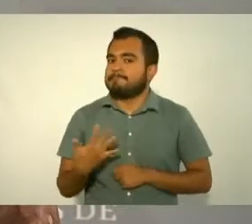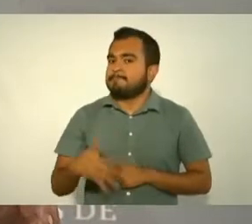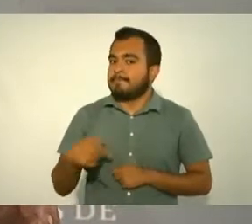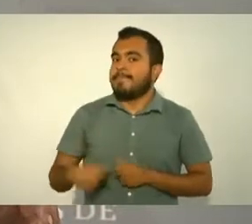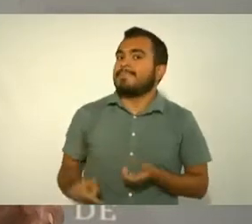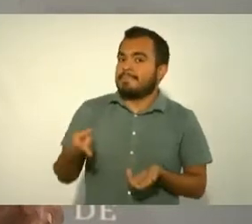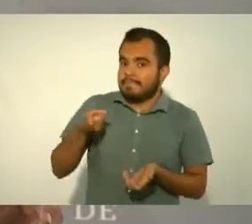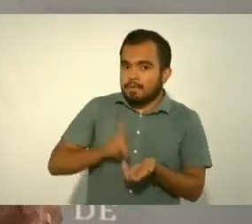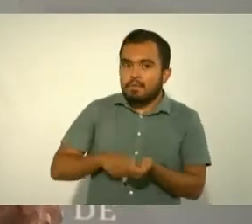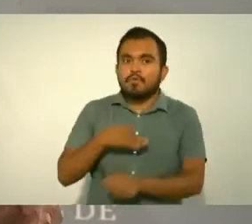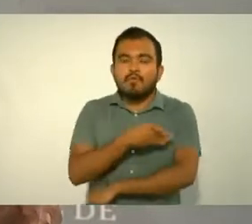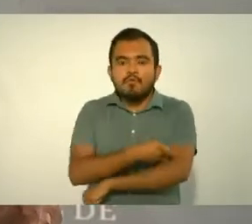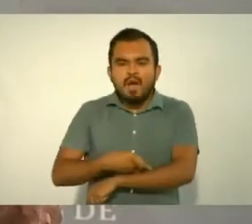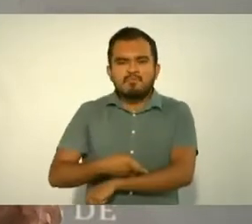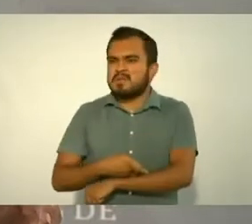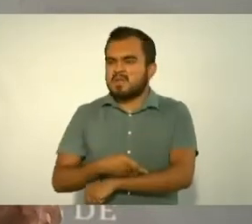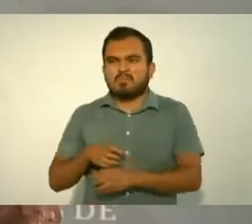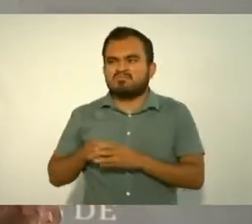cómo